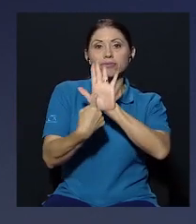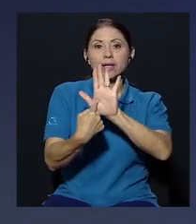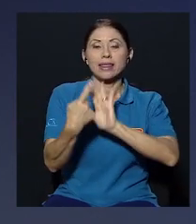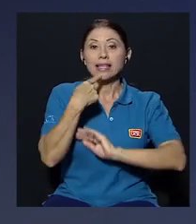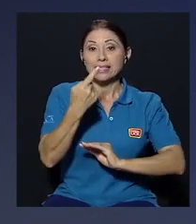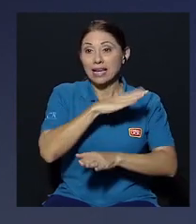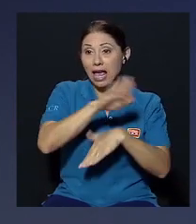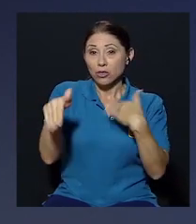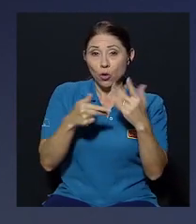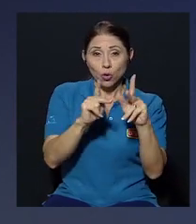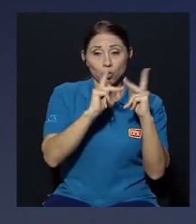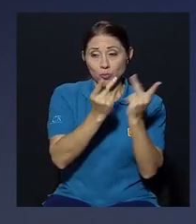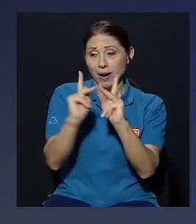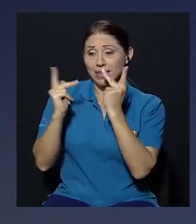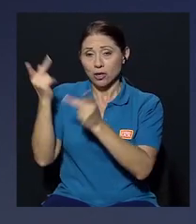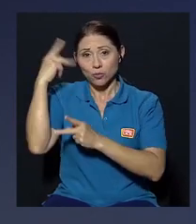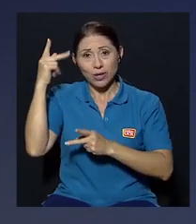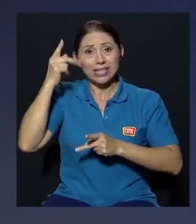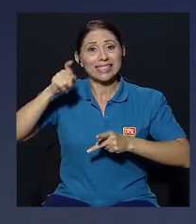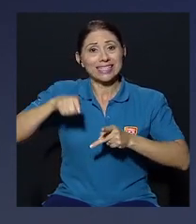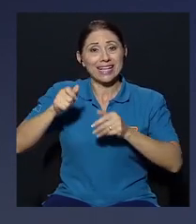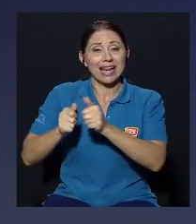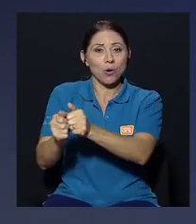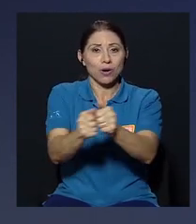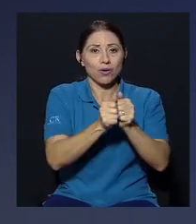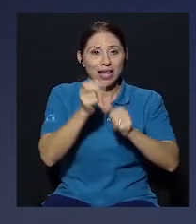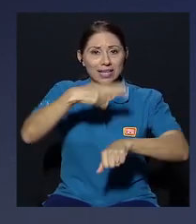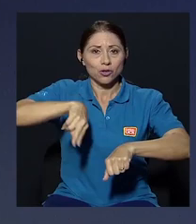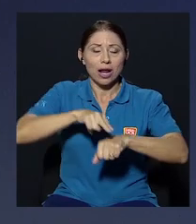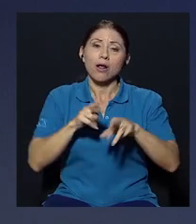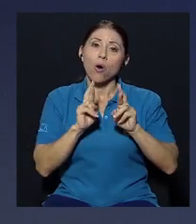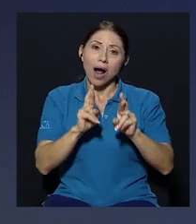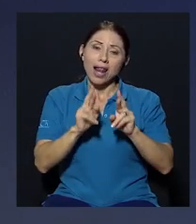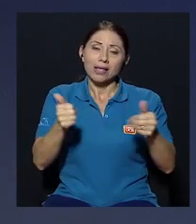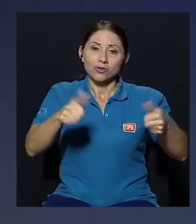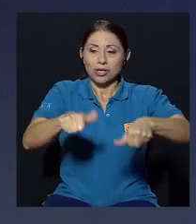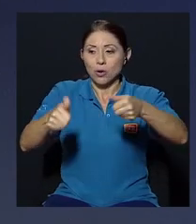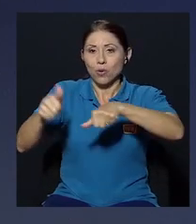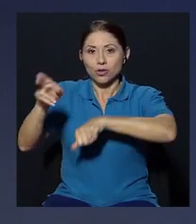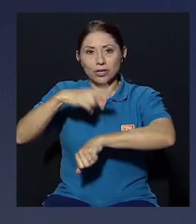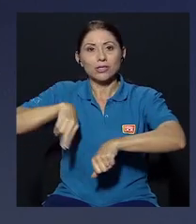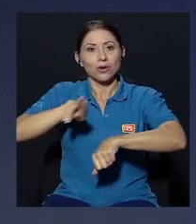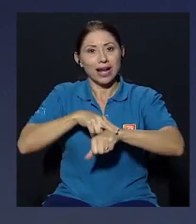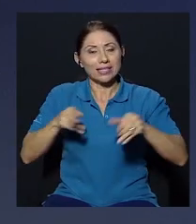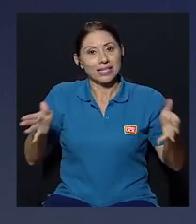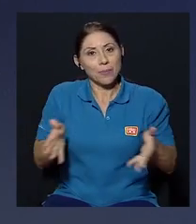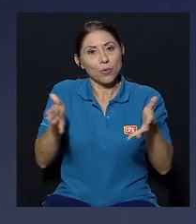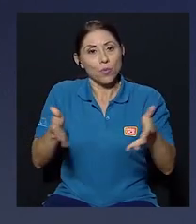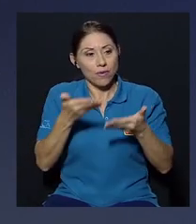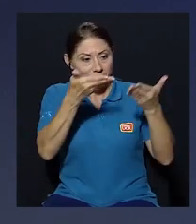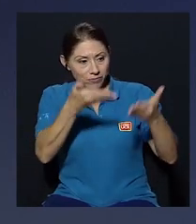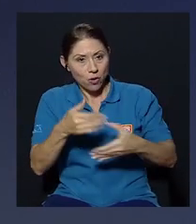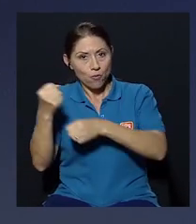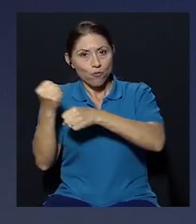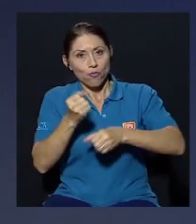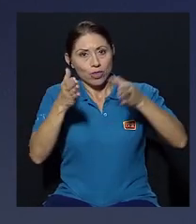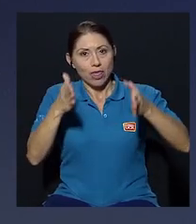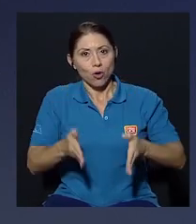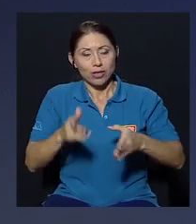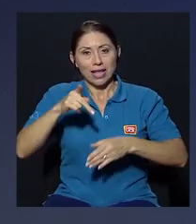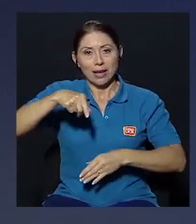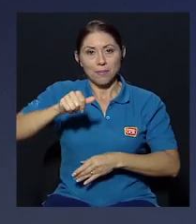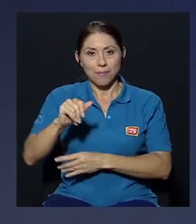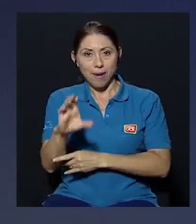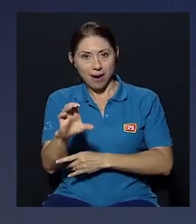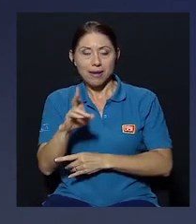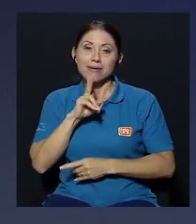mano para decirle a todos los partidos políticos que es necesaria una unidad nacional ojalá esos acuerdos nacionales que promueve un fundador del partido